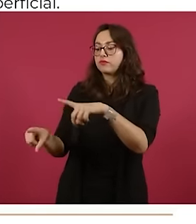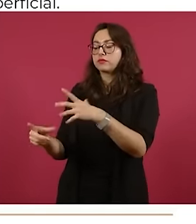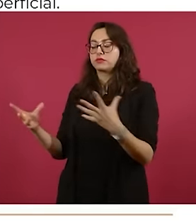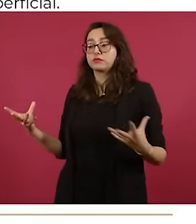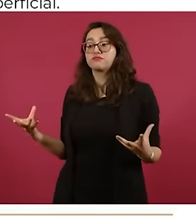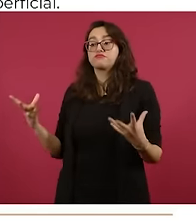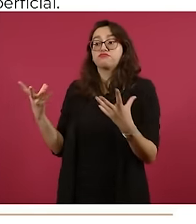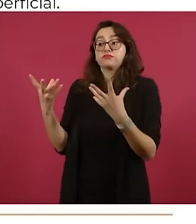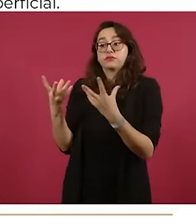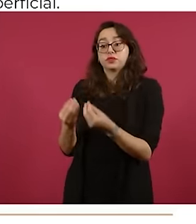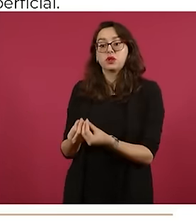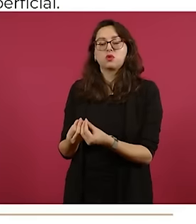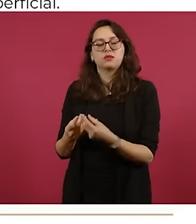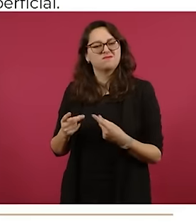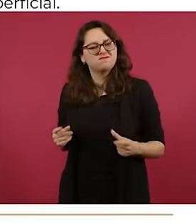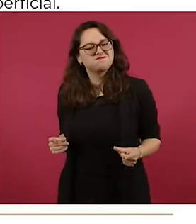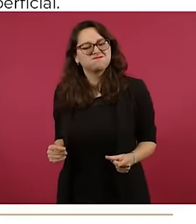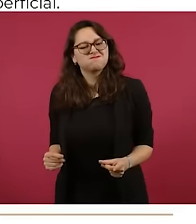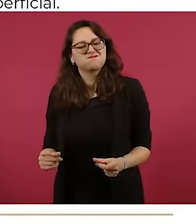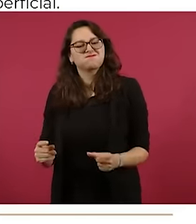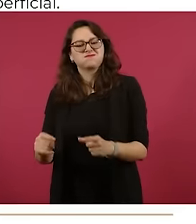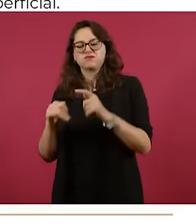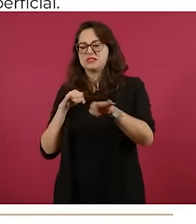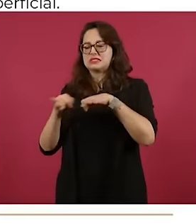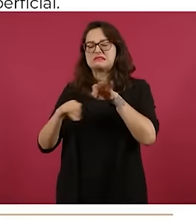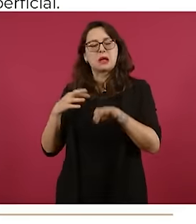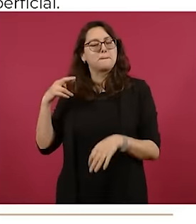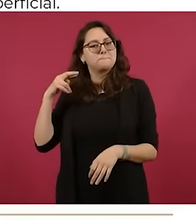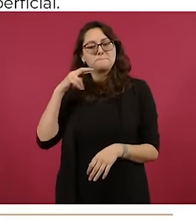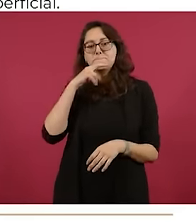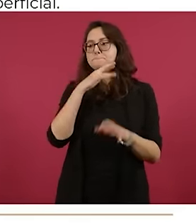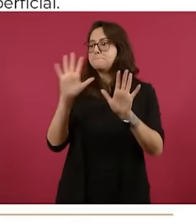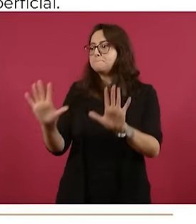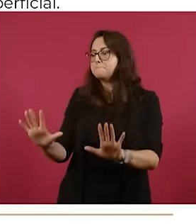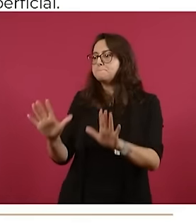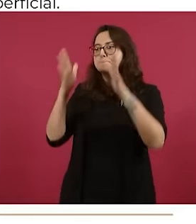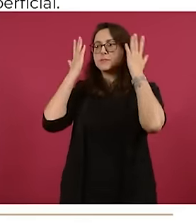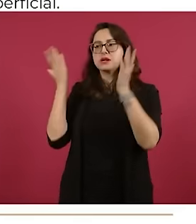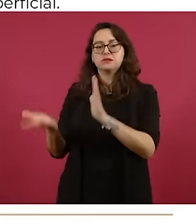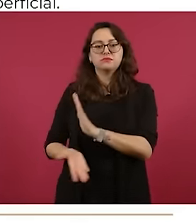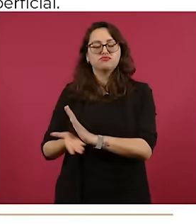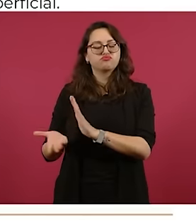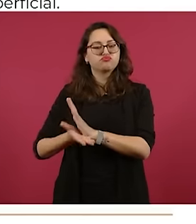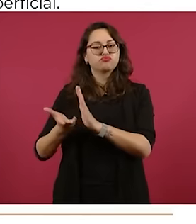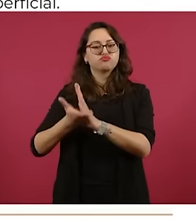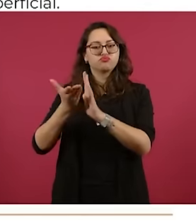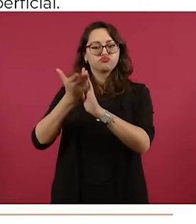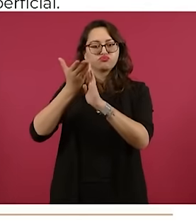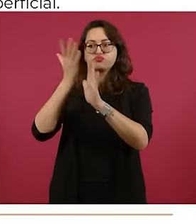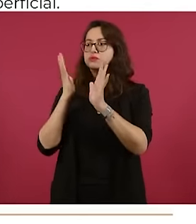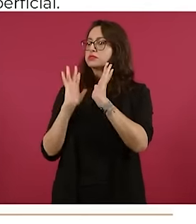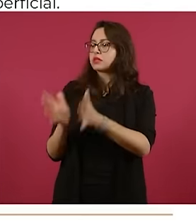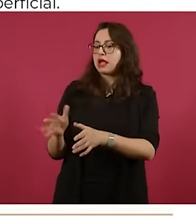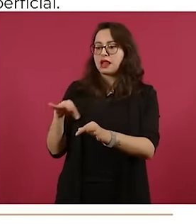electromecánicos locales, todo esto en el Estado de Nuevo León, permitieron la construcción